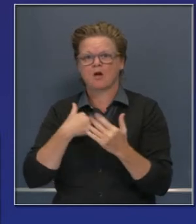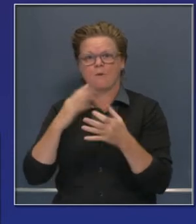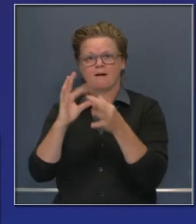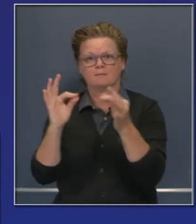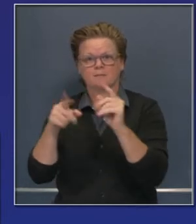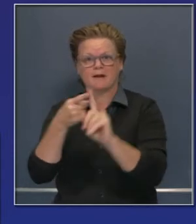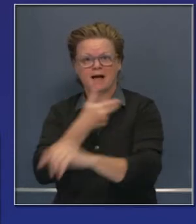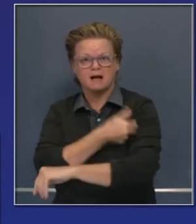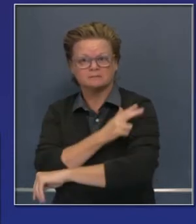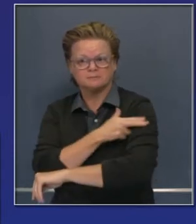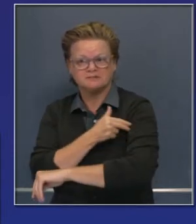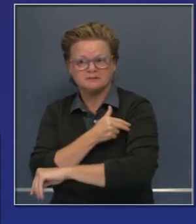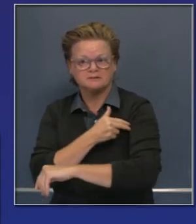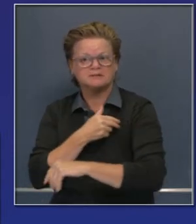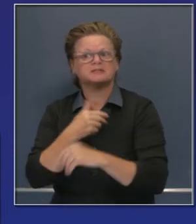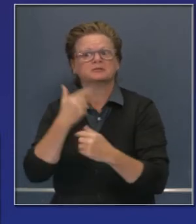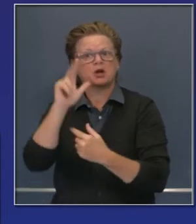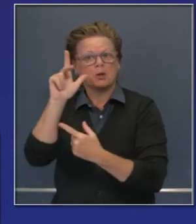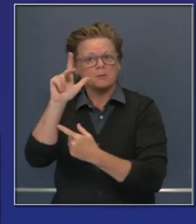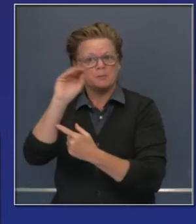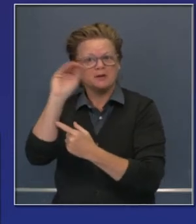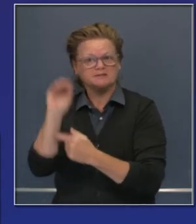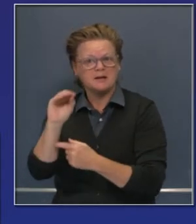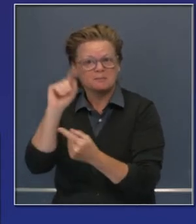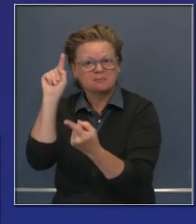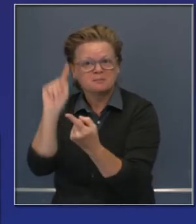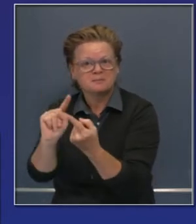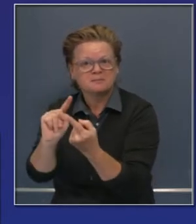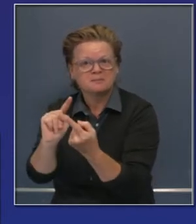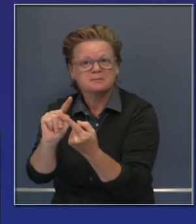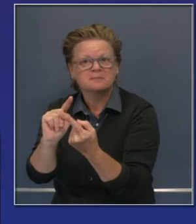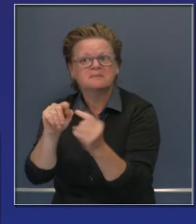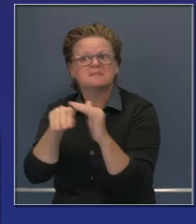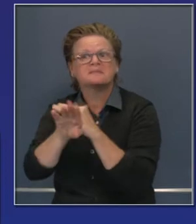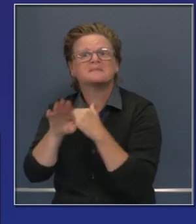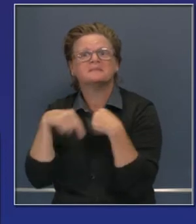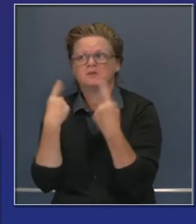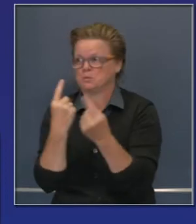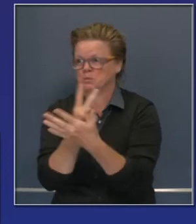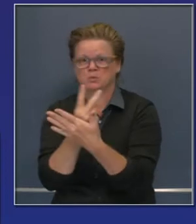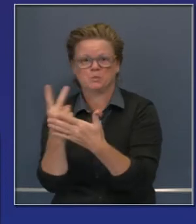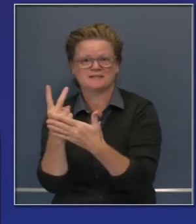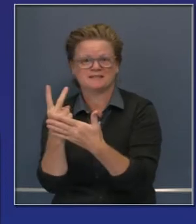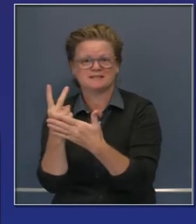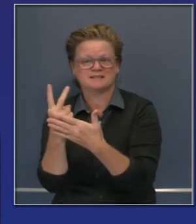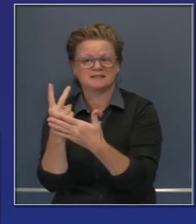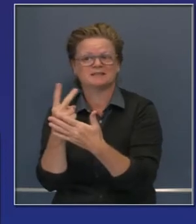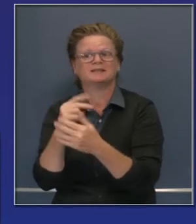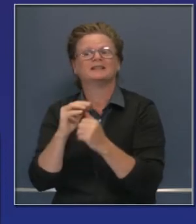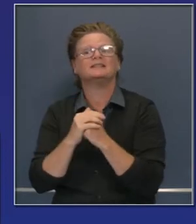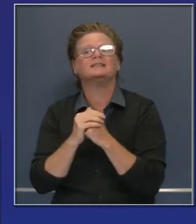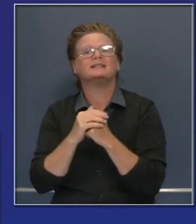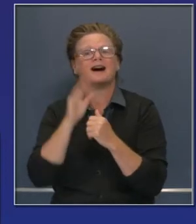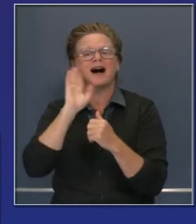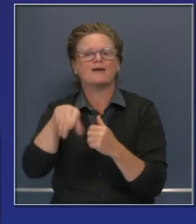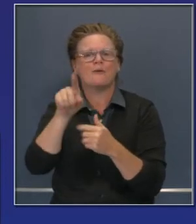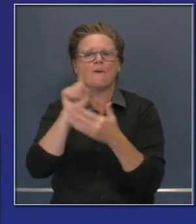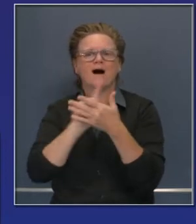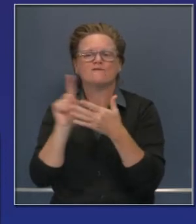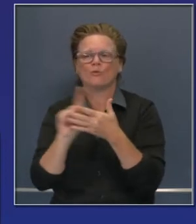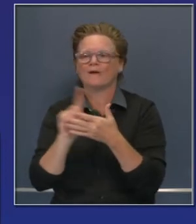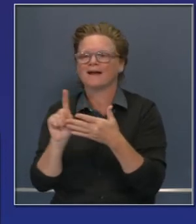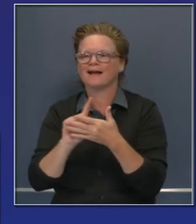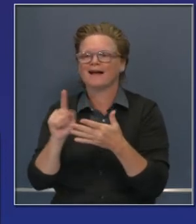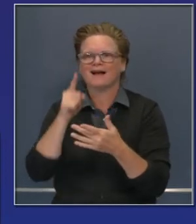estado. Una disminución del 23% ahora en un periodo de dos semanas. Es una señal ya muy familiar